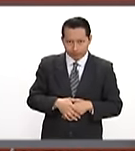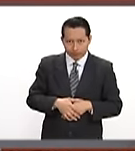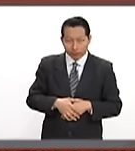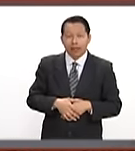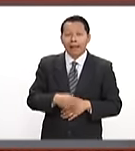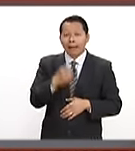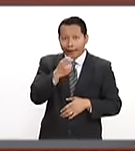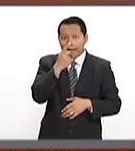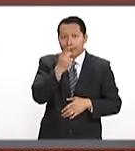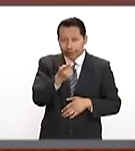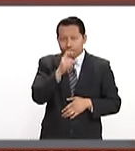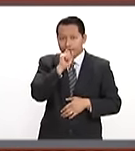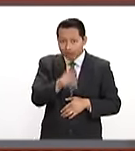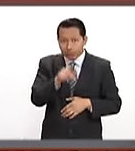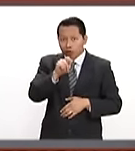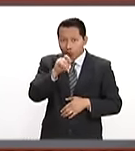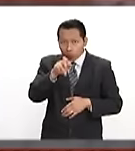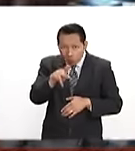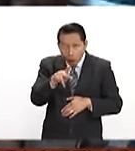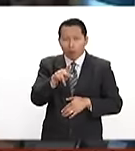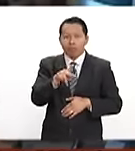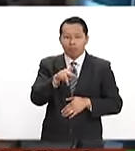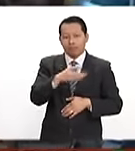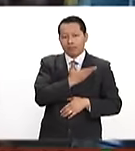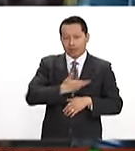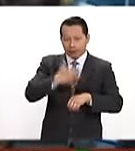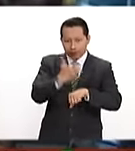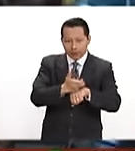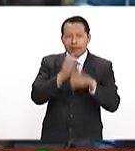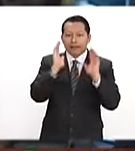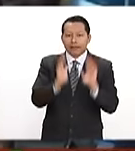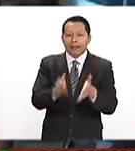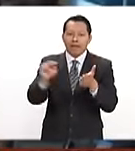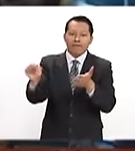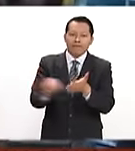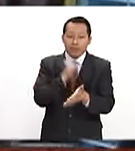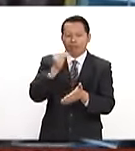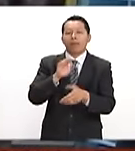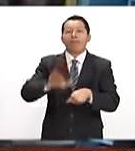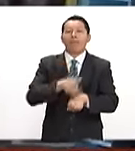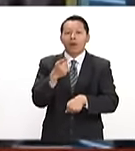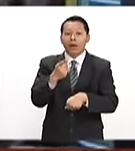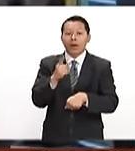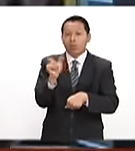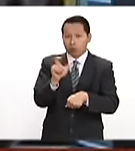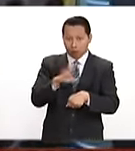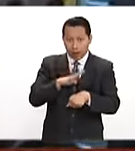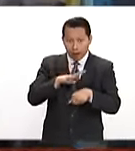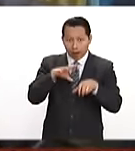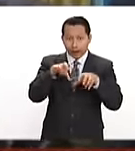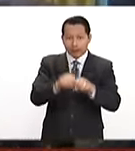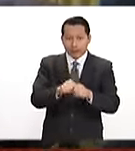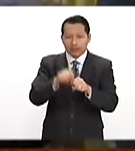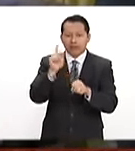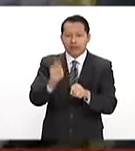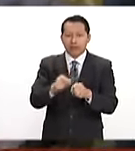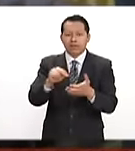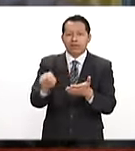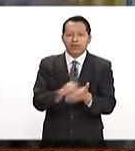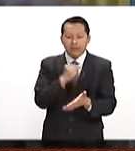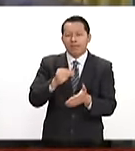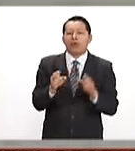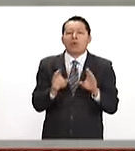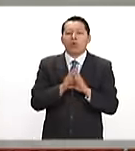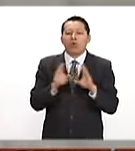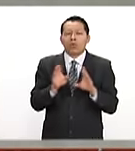el presidente de los Estados Unidos, Donald Trump, ya firme, porque es lo que ha hecho desde que tomó posesión, firme una serie